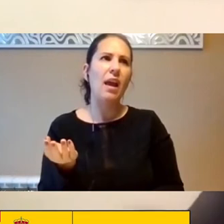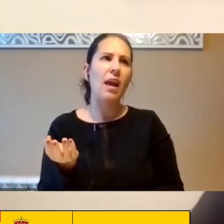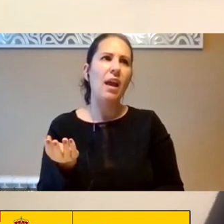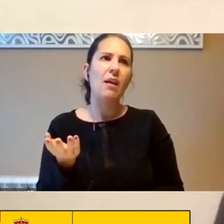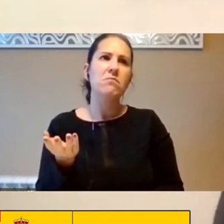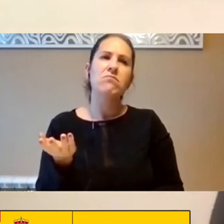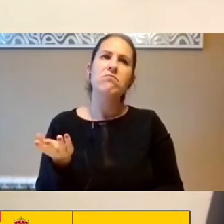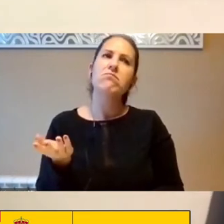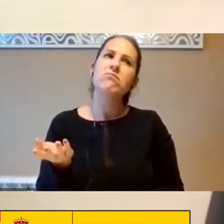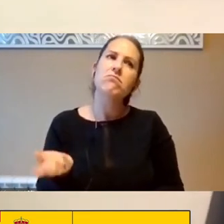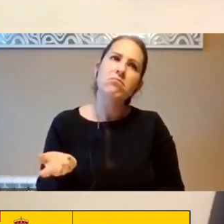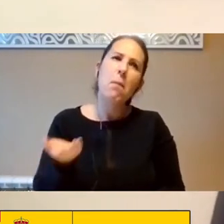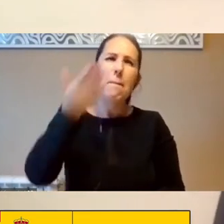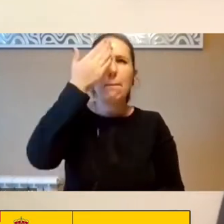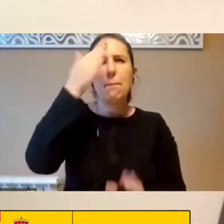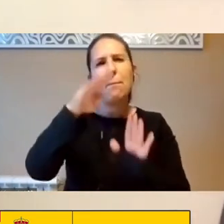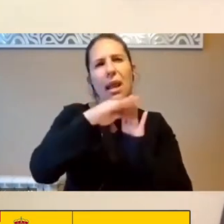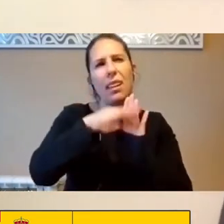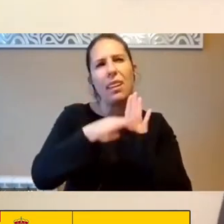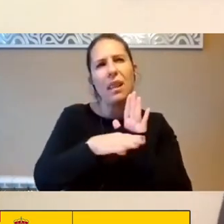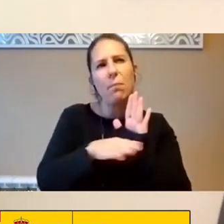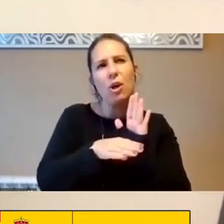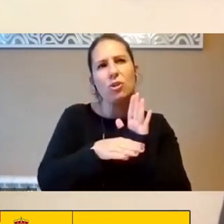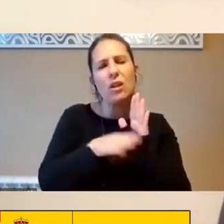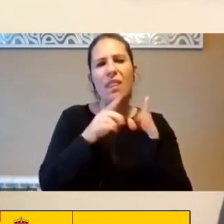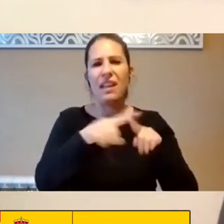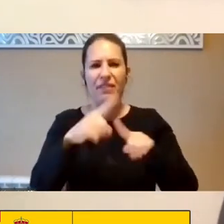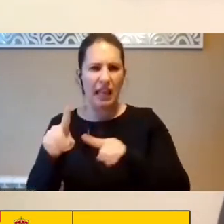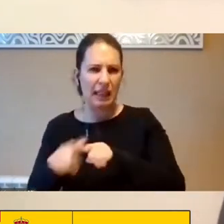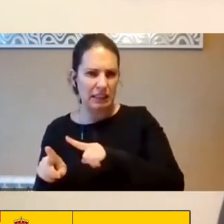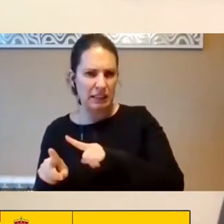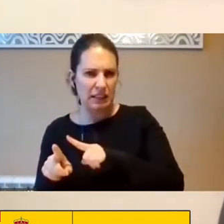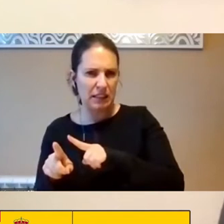Dictar Principios Diferentes Para Para Estas Y